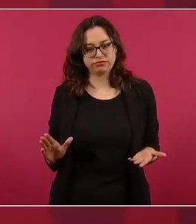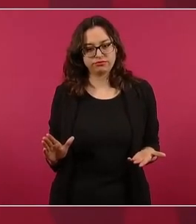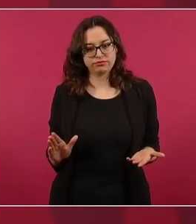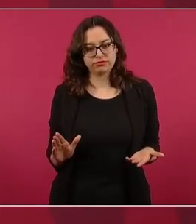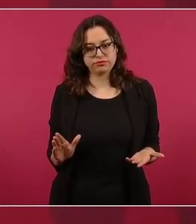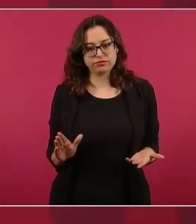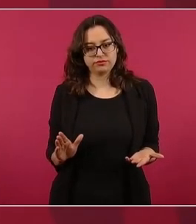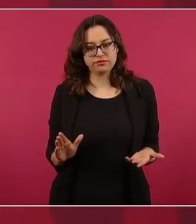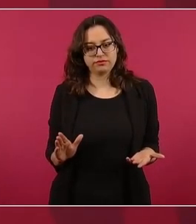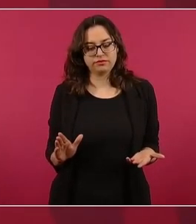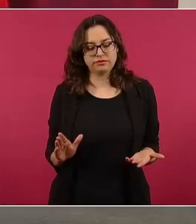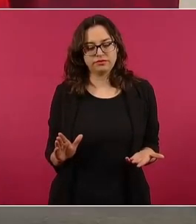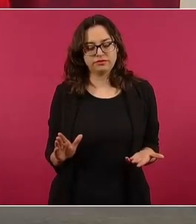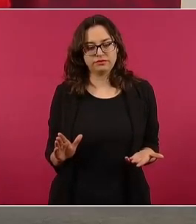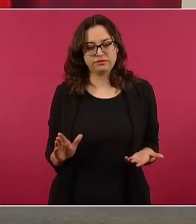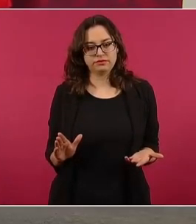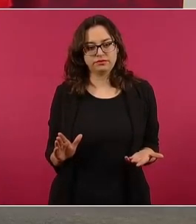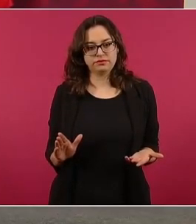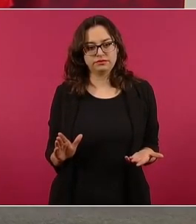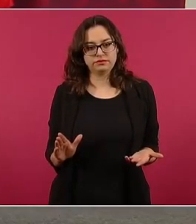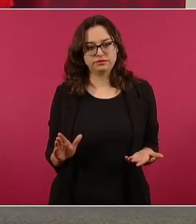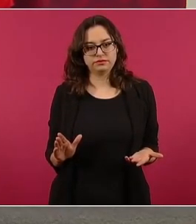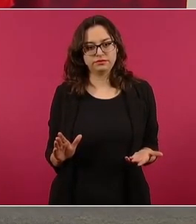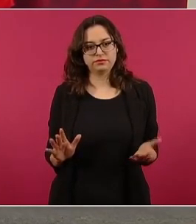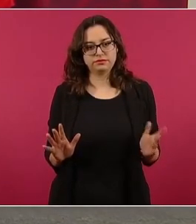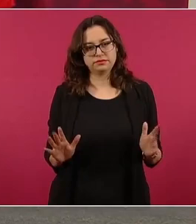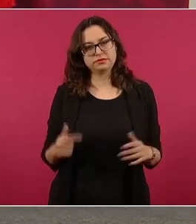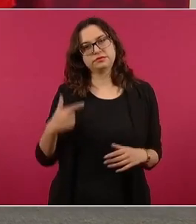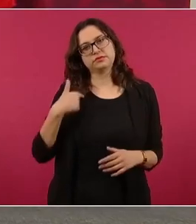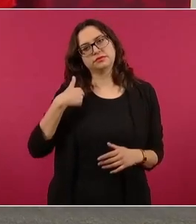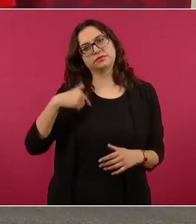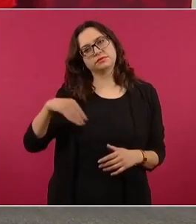sólo razón,